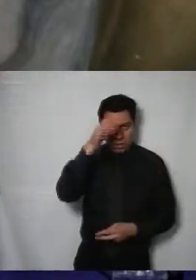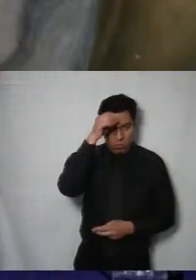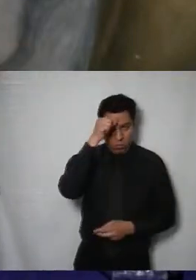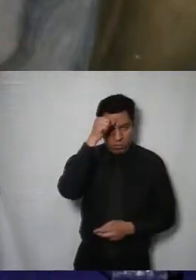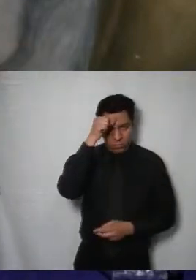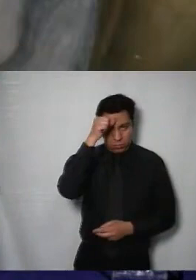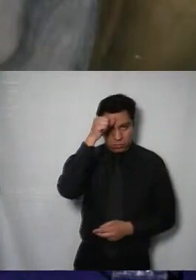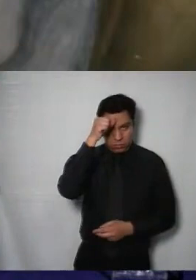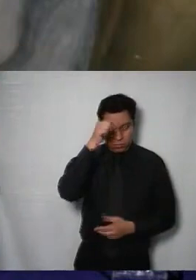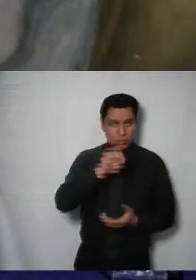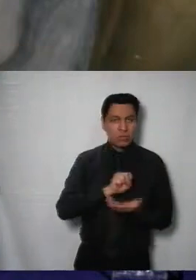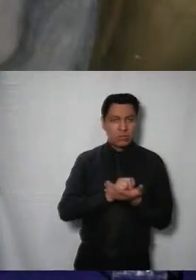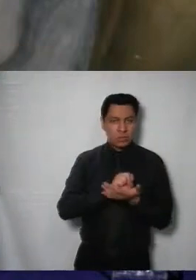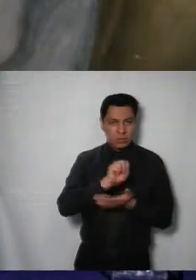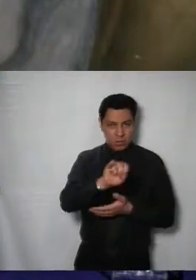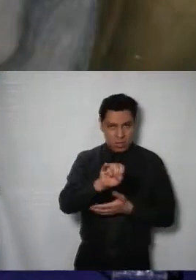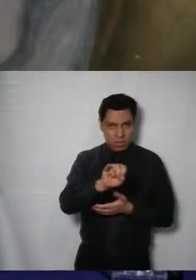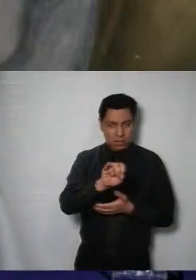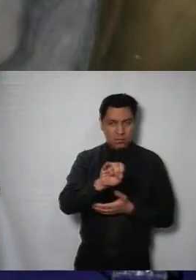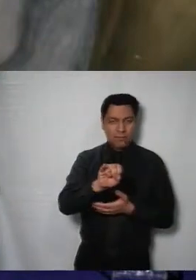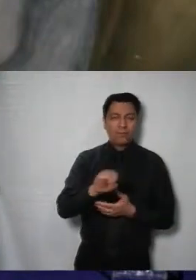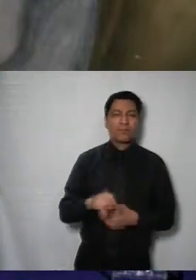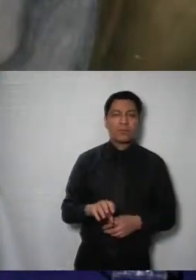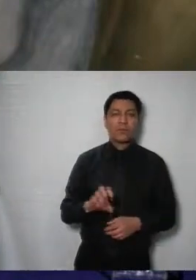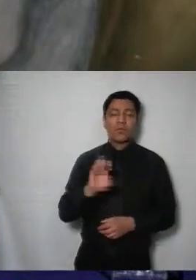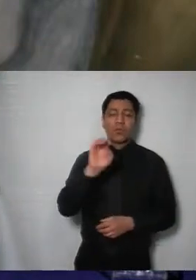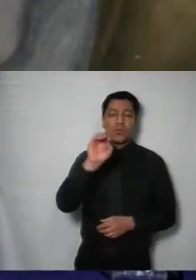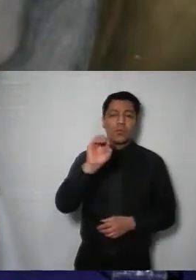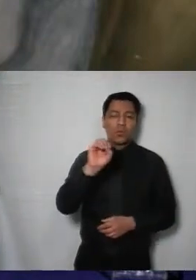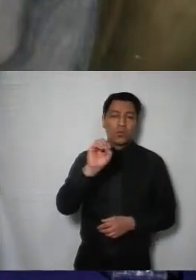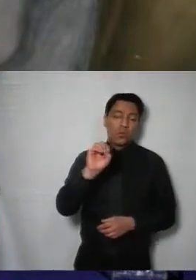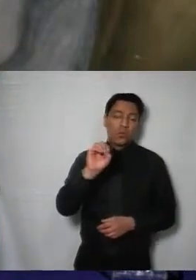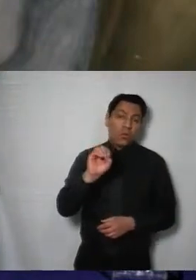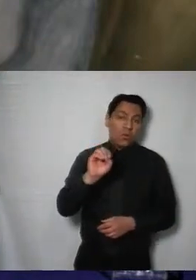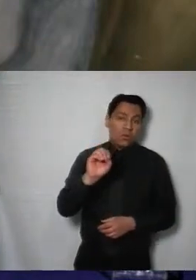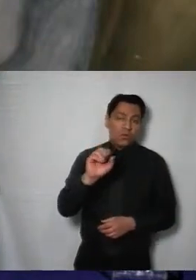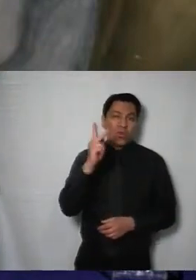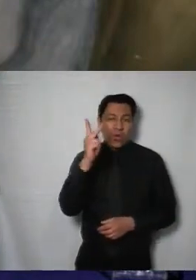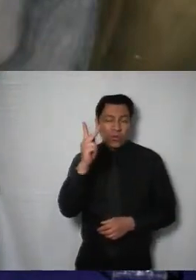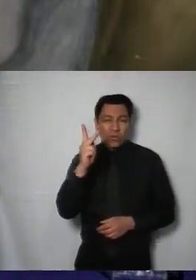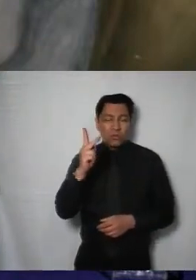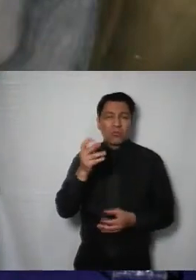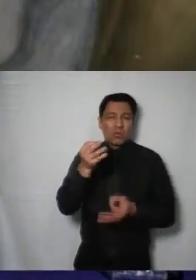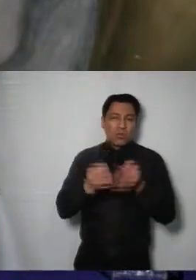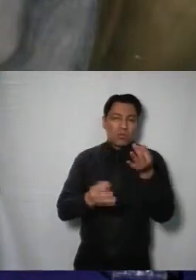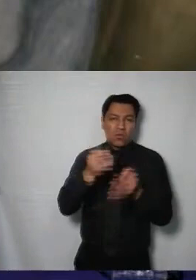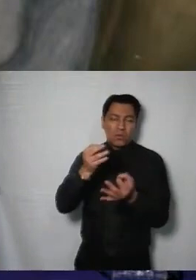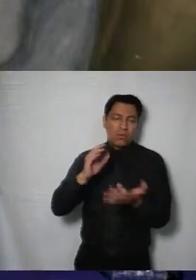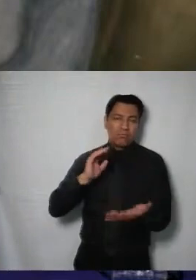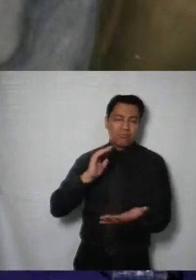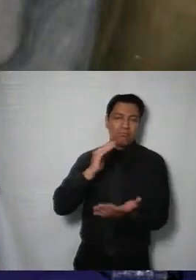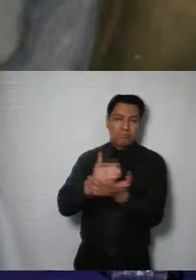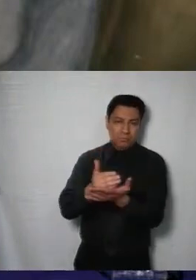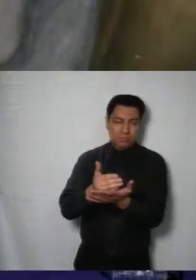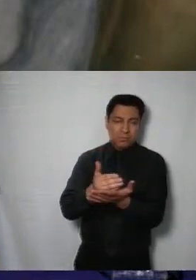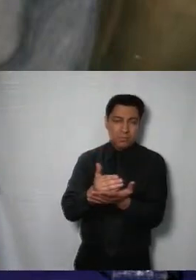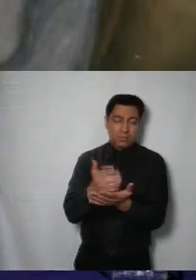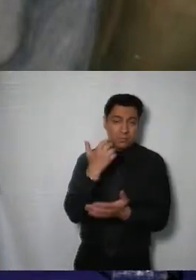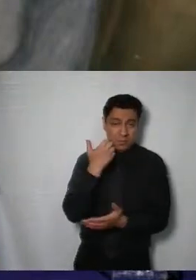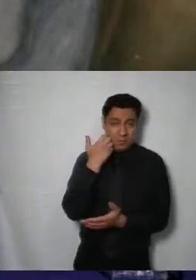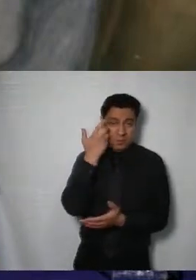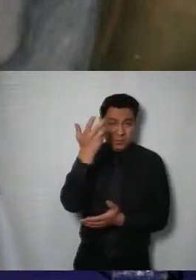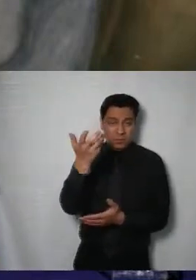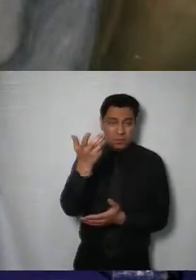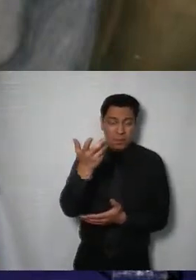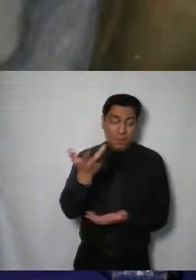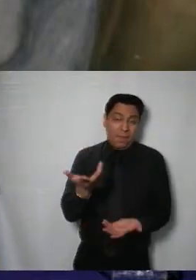a favor del orden a ir a vista dos personas comisionadas a favor del sobreseguimiento por quedar sin materia y en mi caso